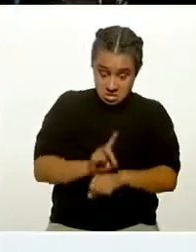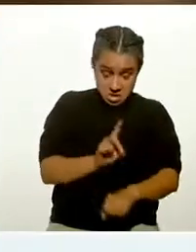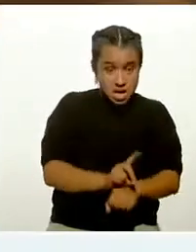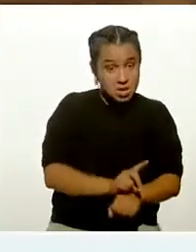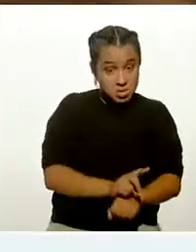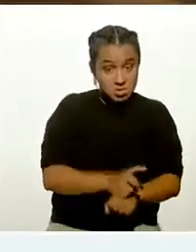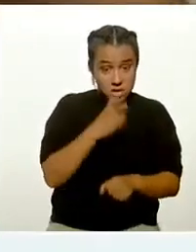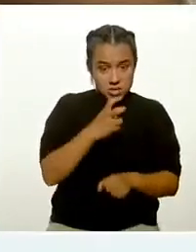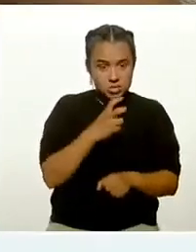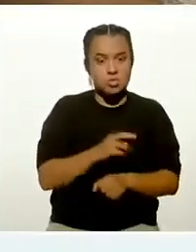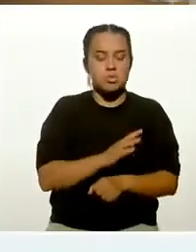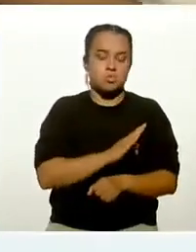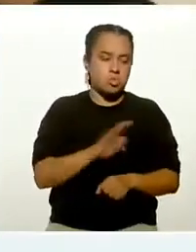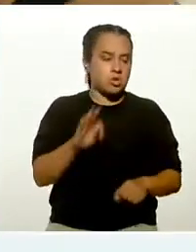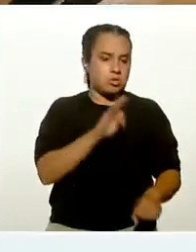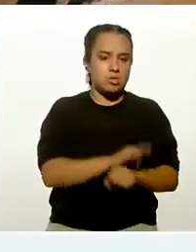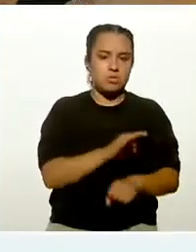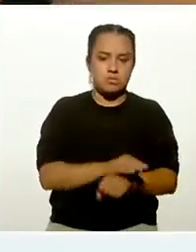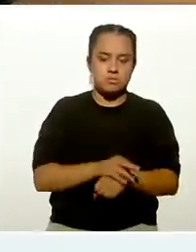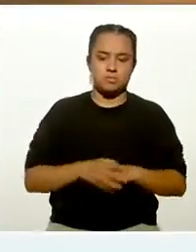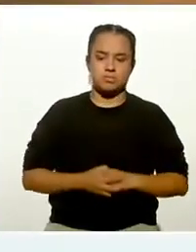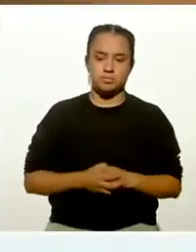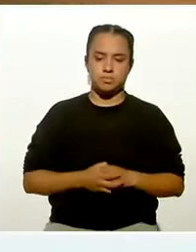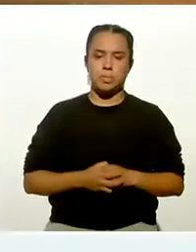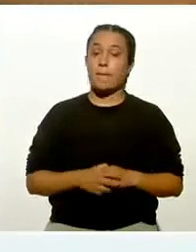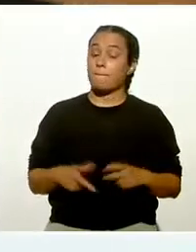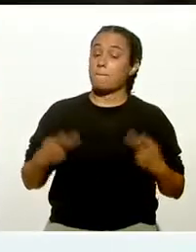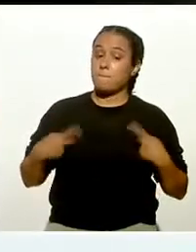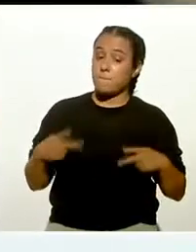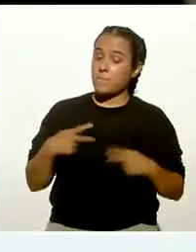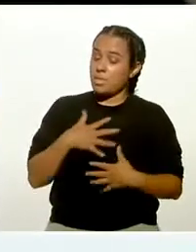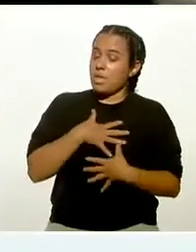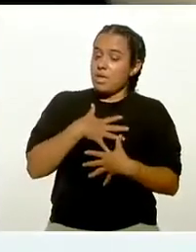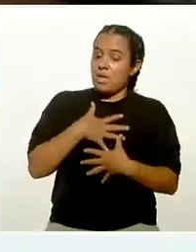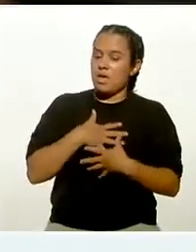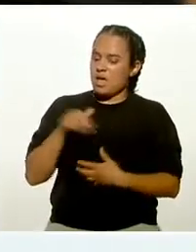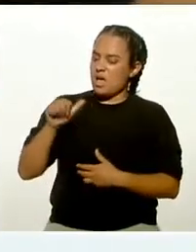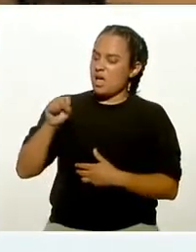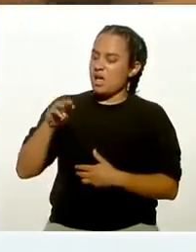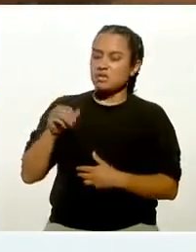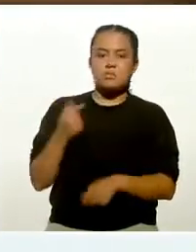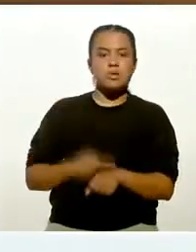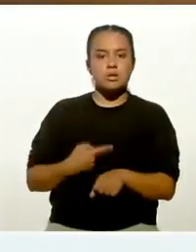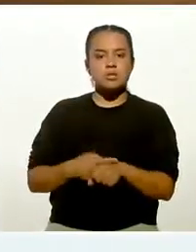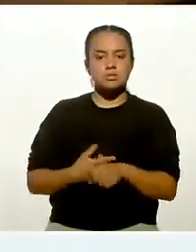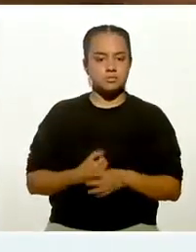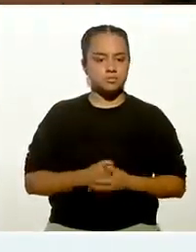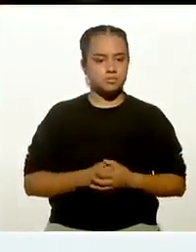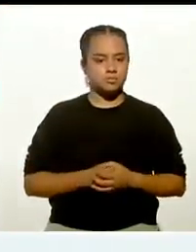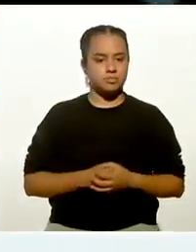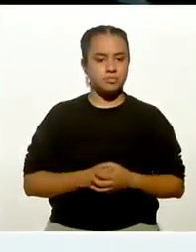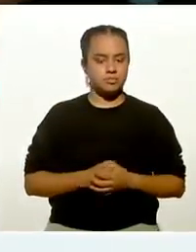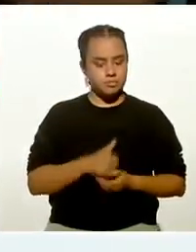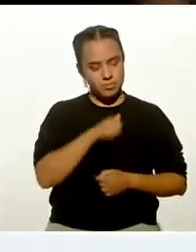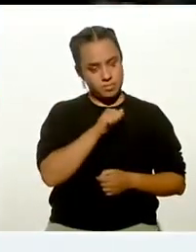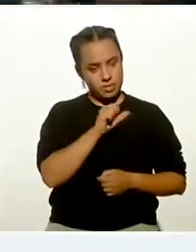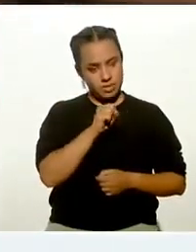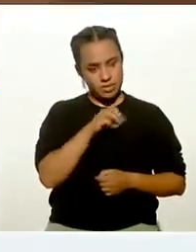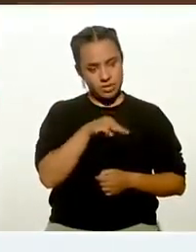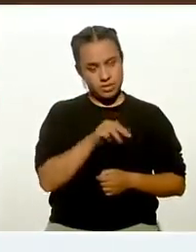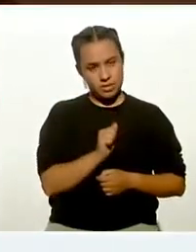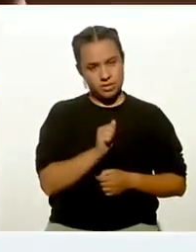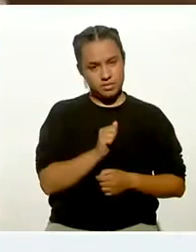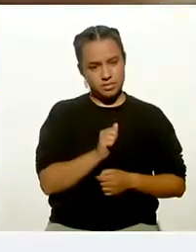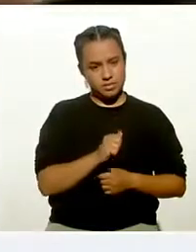un gran beneficio. Te ayuda. ¿Qué hay de pacientes con asma, me preguntan? Bueno, el asma es